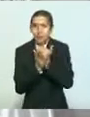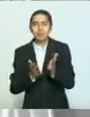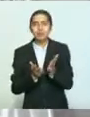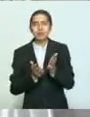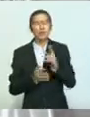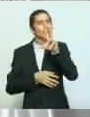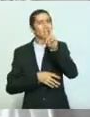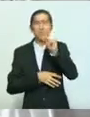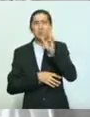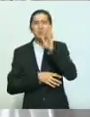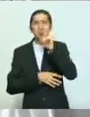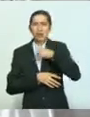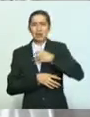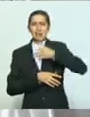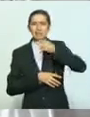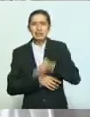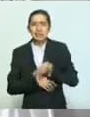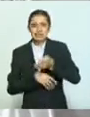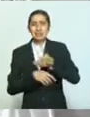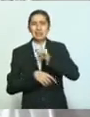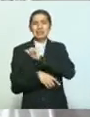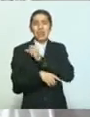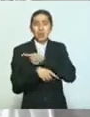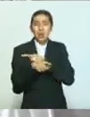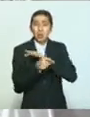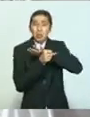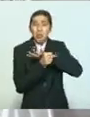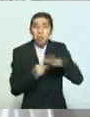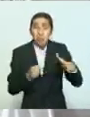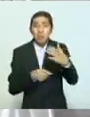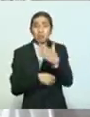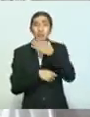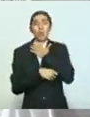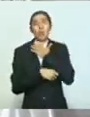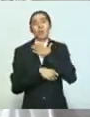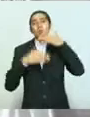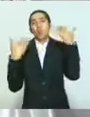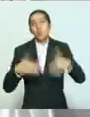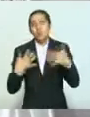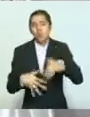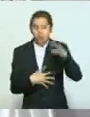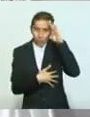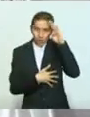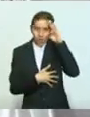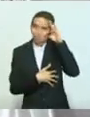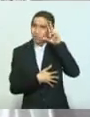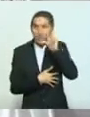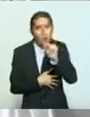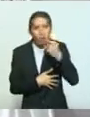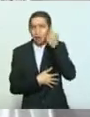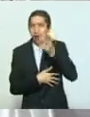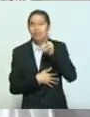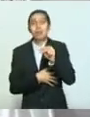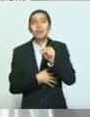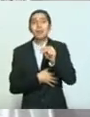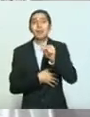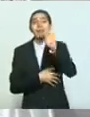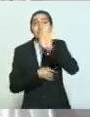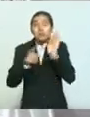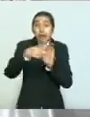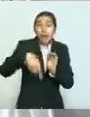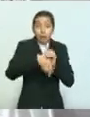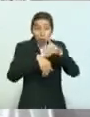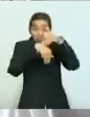que nuestro sistema de salud se sature. Si seguimos todas las recomendaciones y todas las medidas,